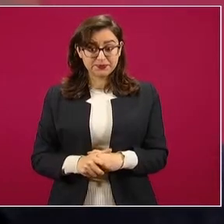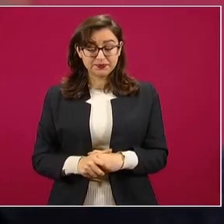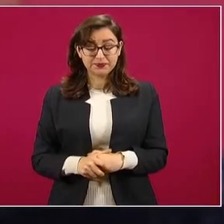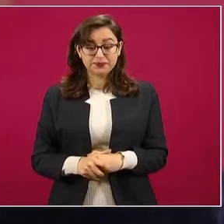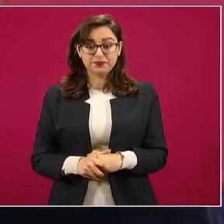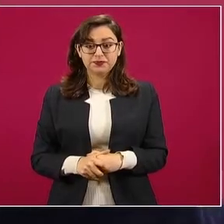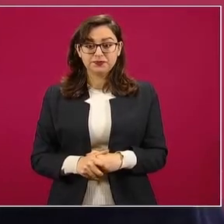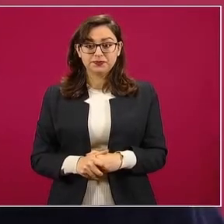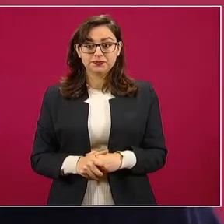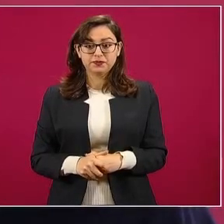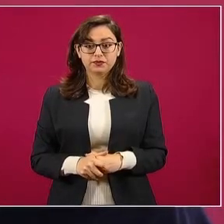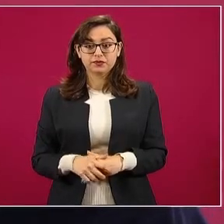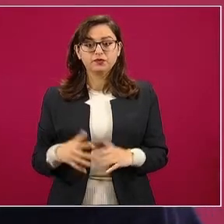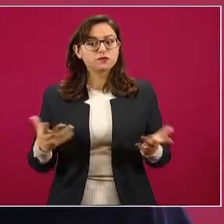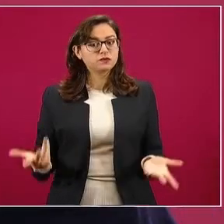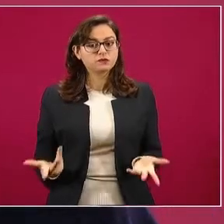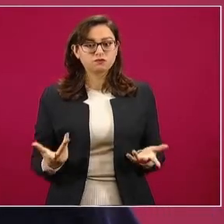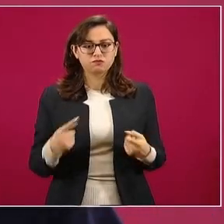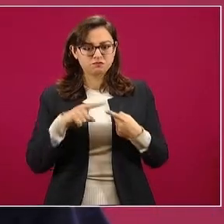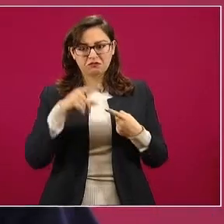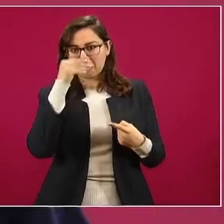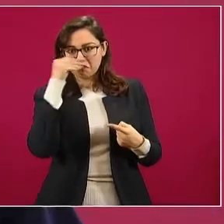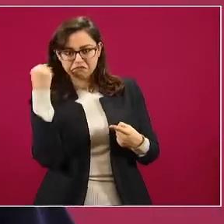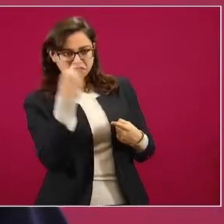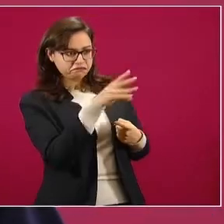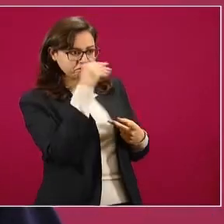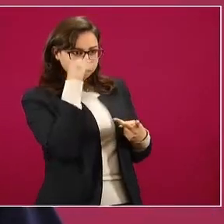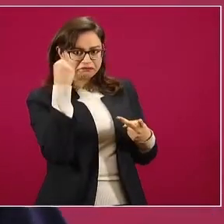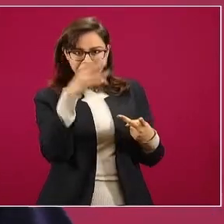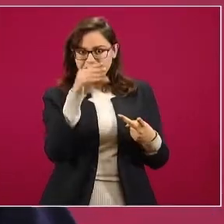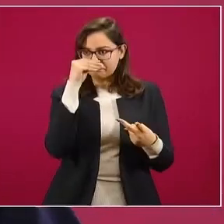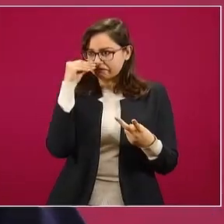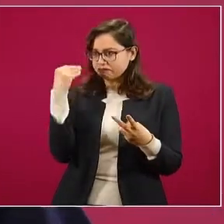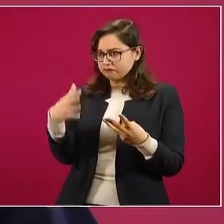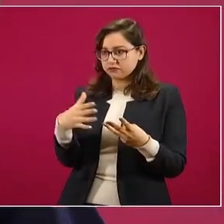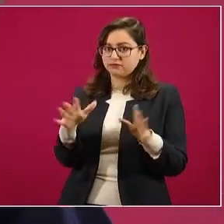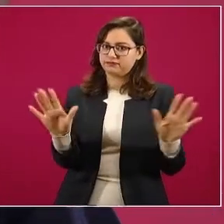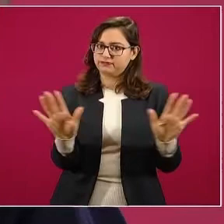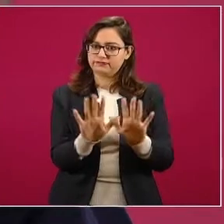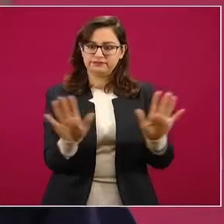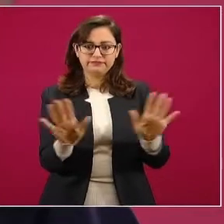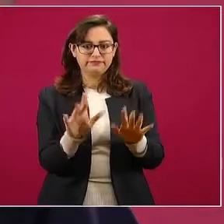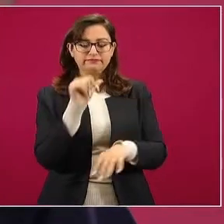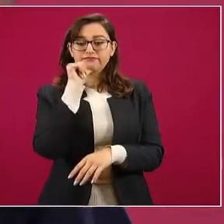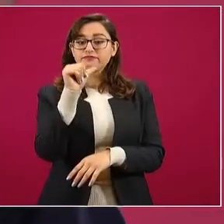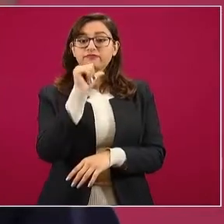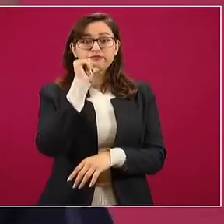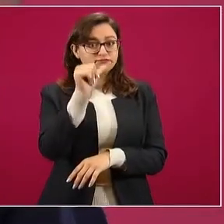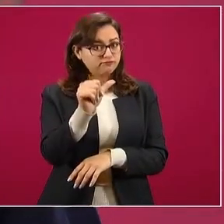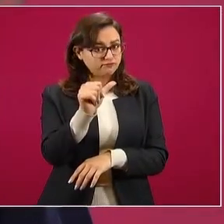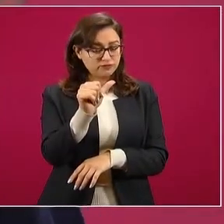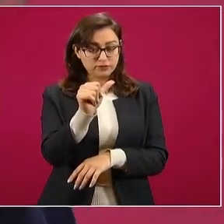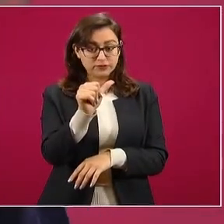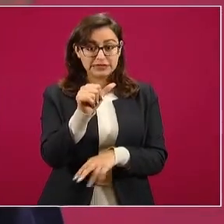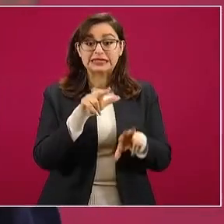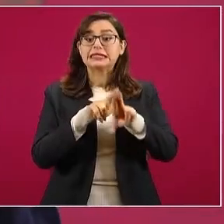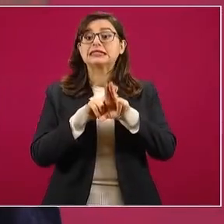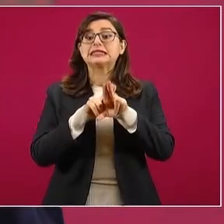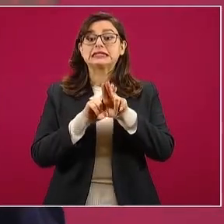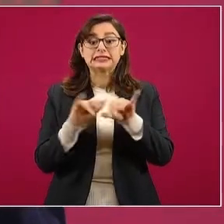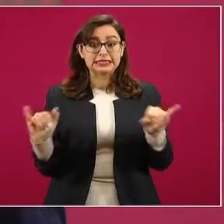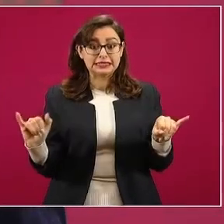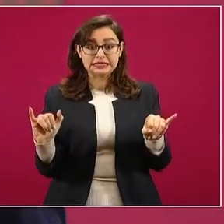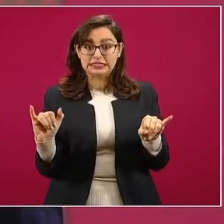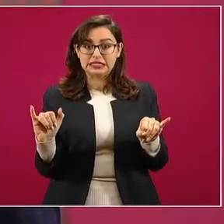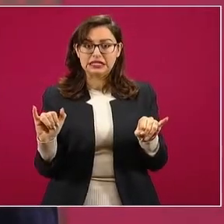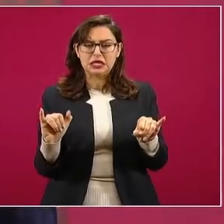No se van a fabricar delitos, como tampoco va a